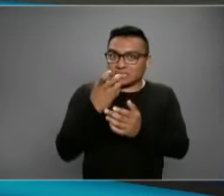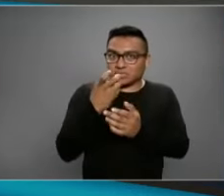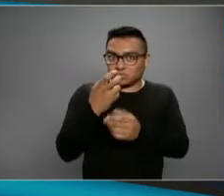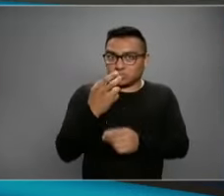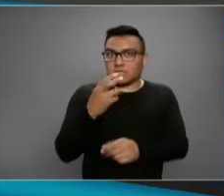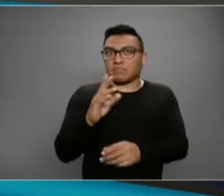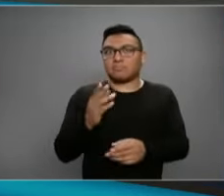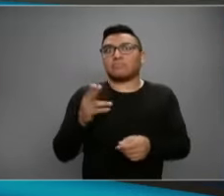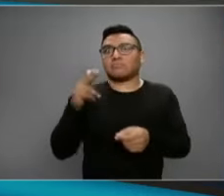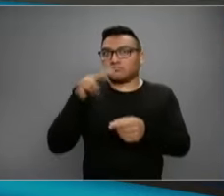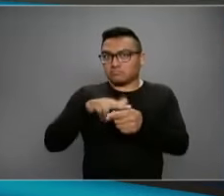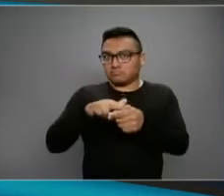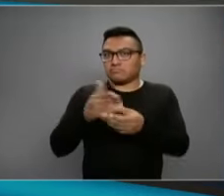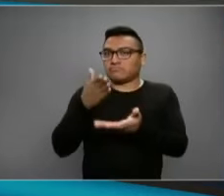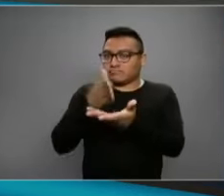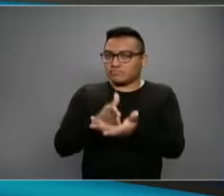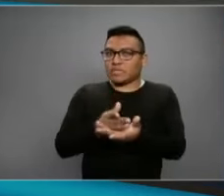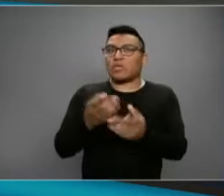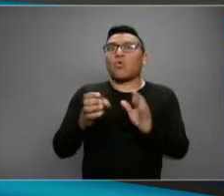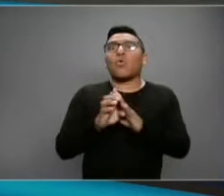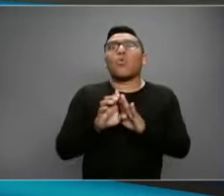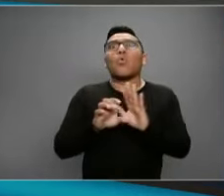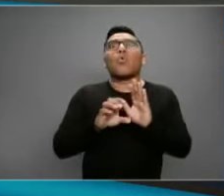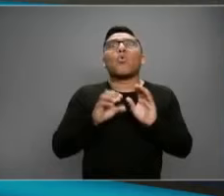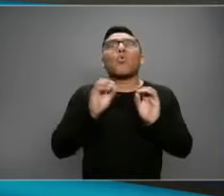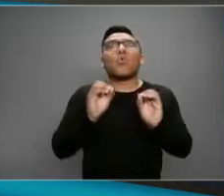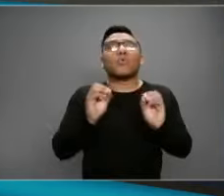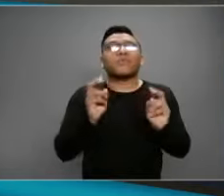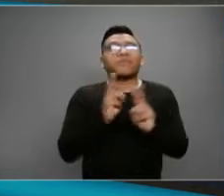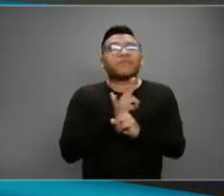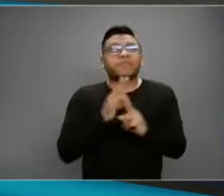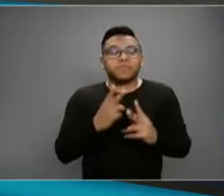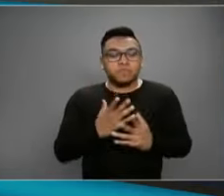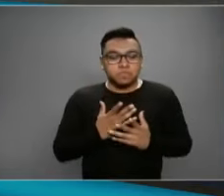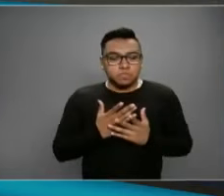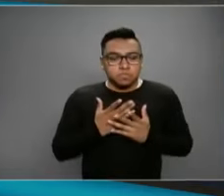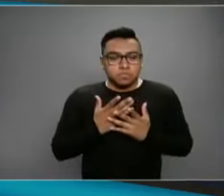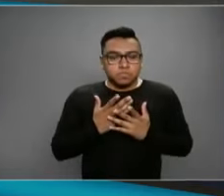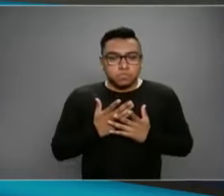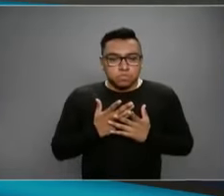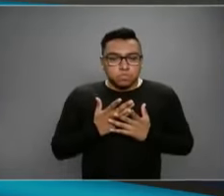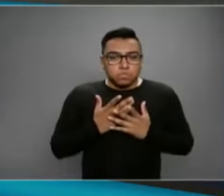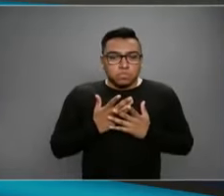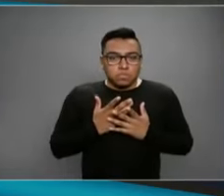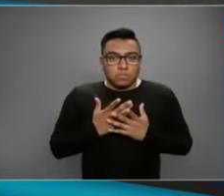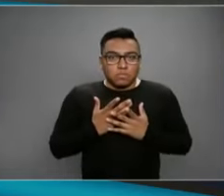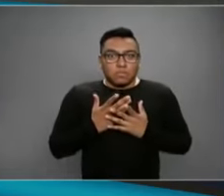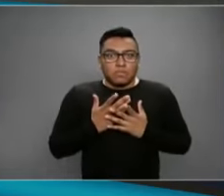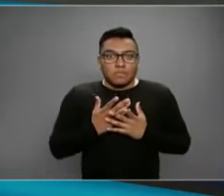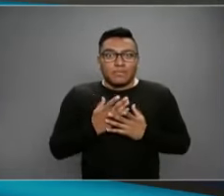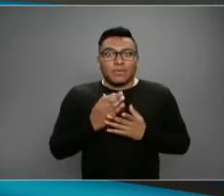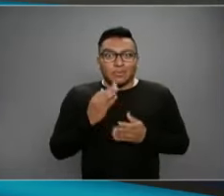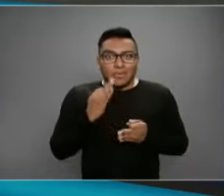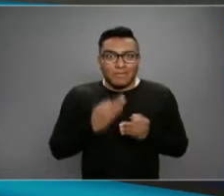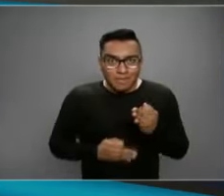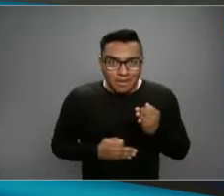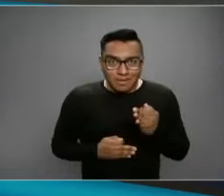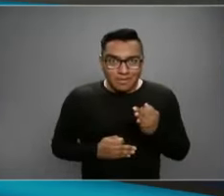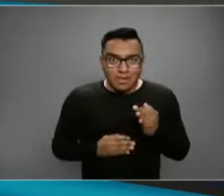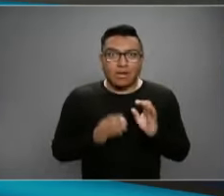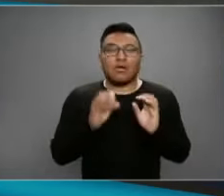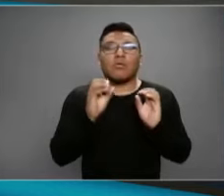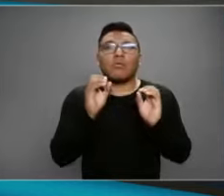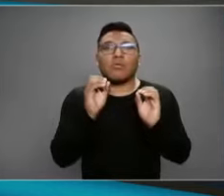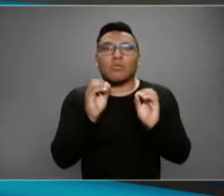dificultad para respirar, cuando sientes que el aire no entra bien cuando estás respirando o cuando hay dolor